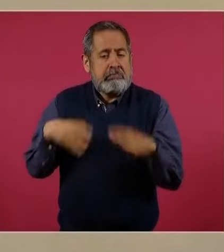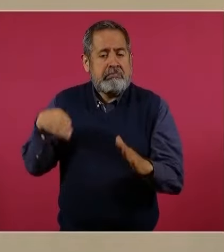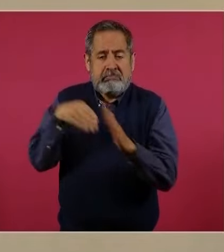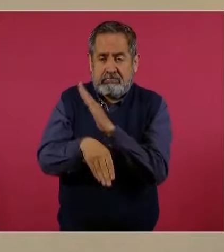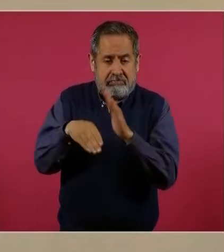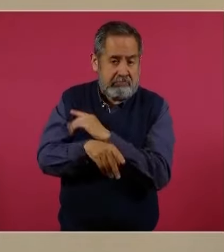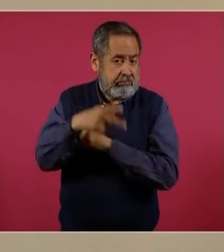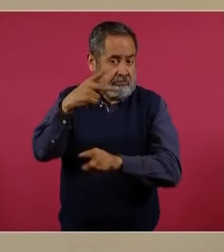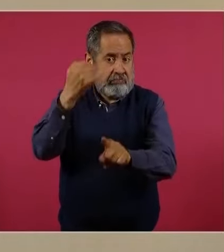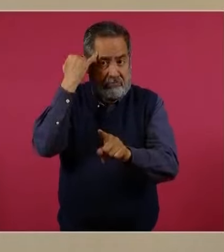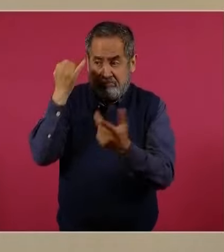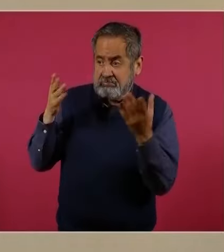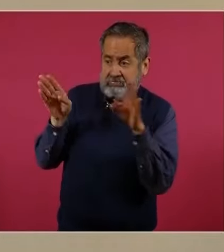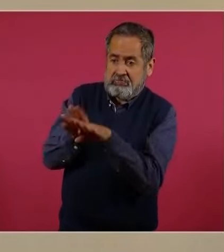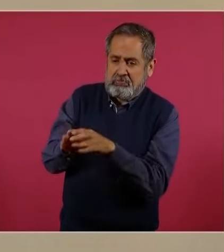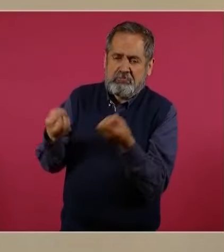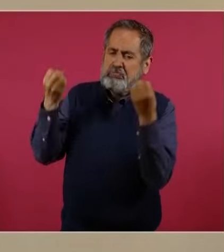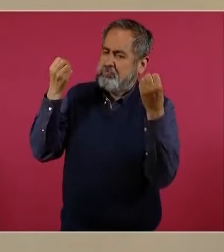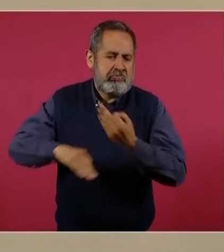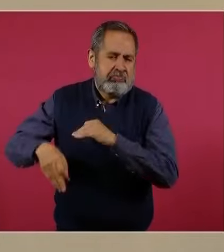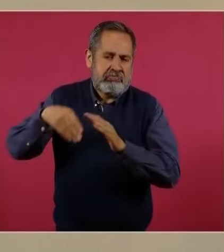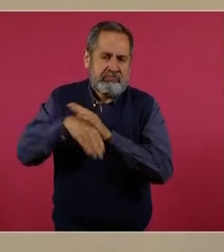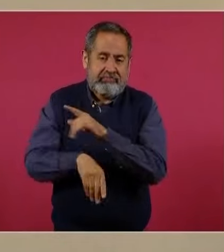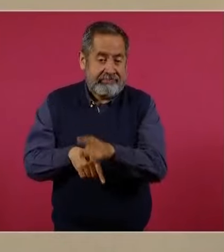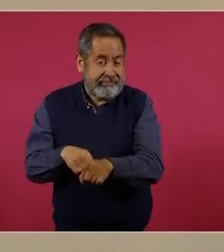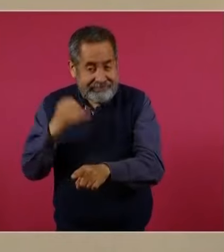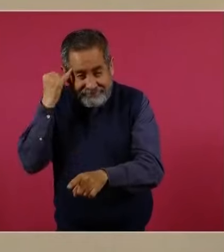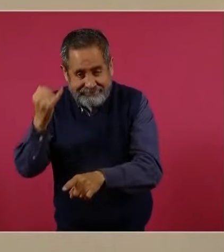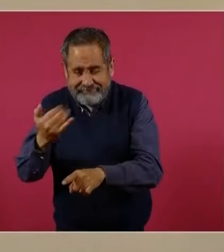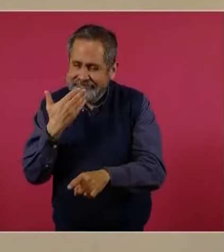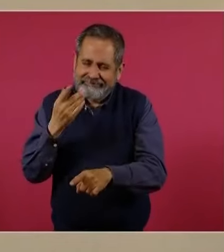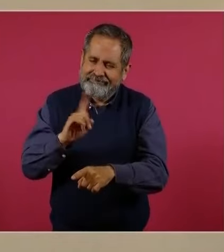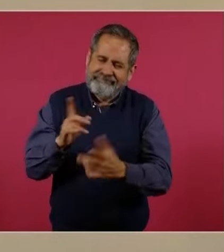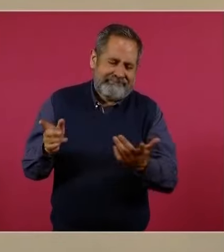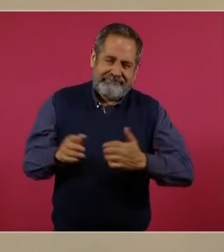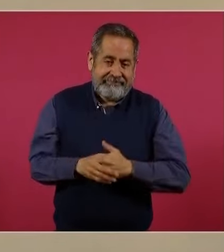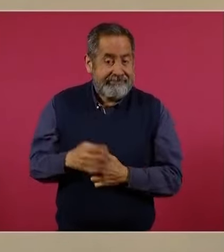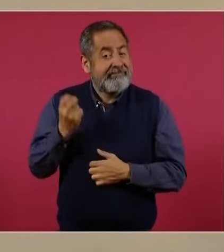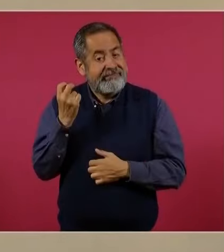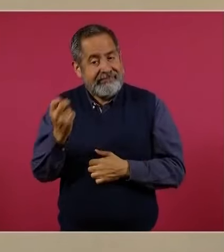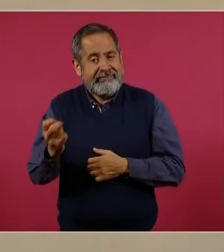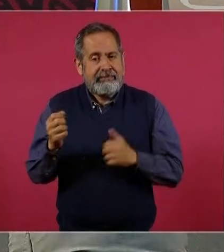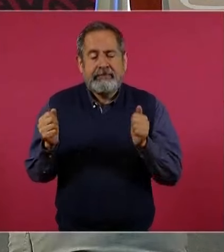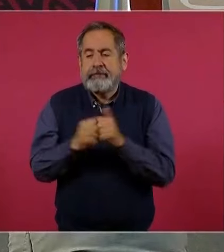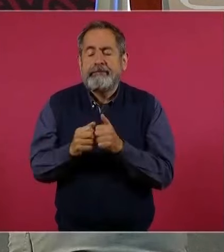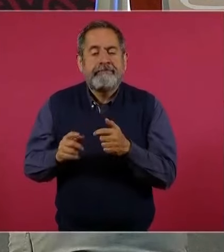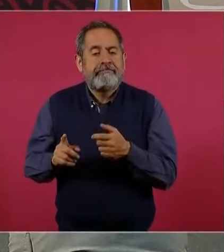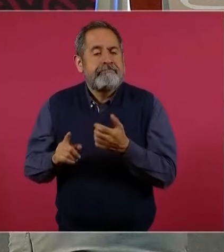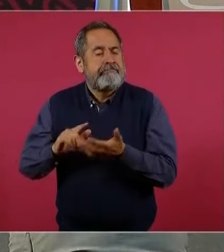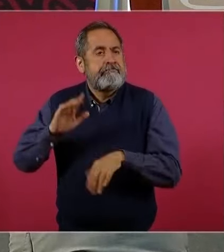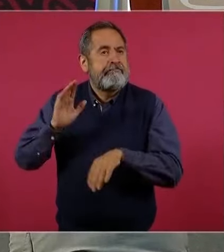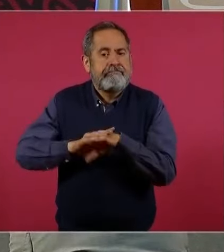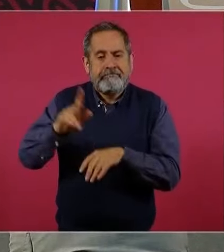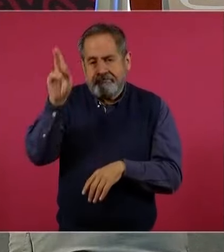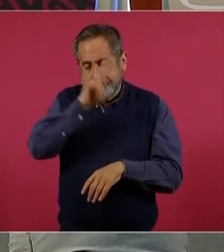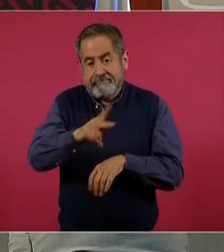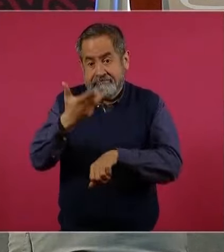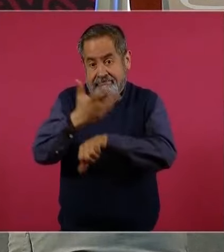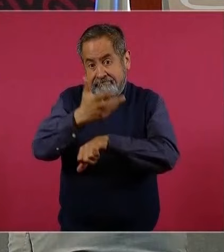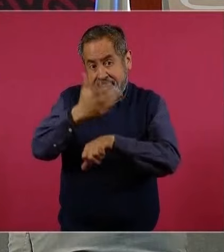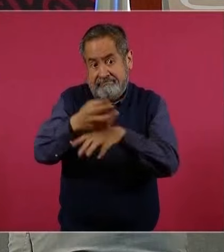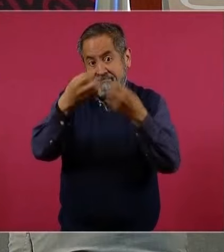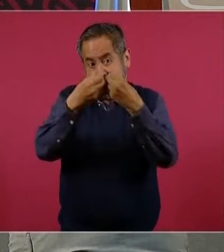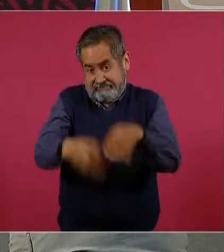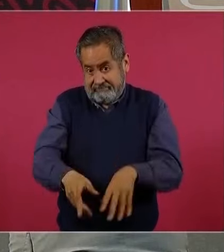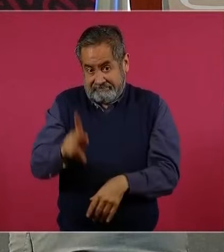perspectiva indeseable se manifestaría con particular gravedad en Estados Unidos